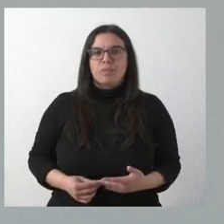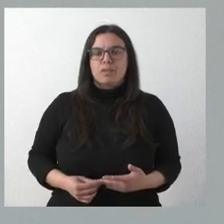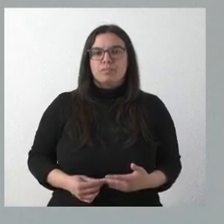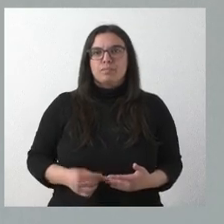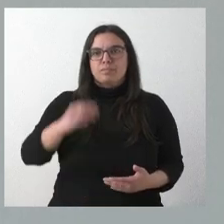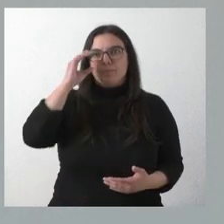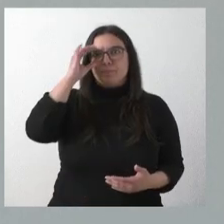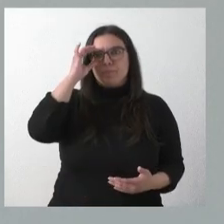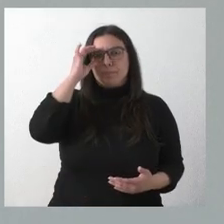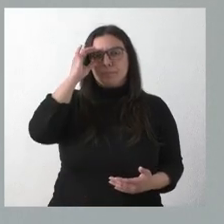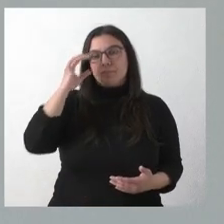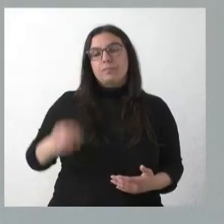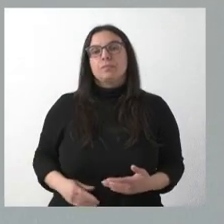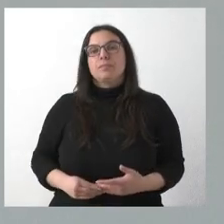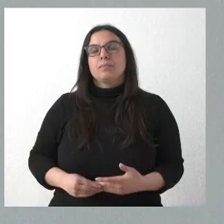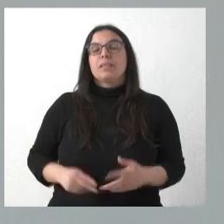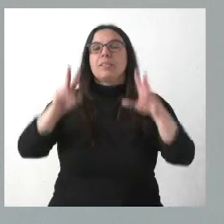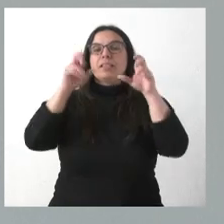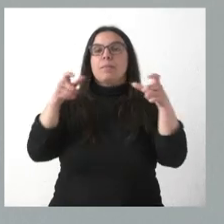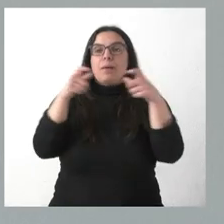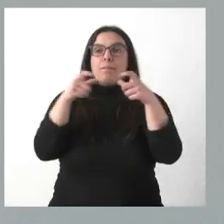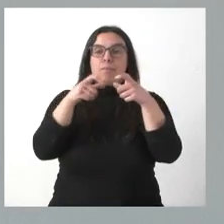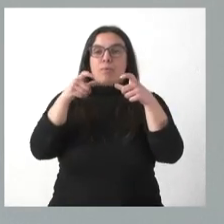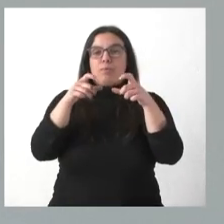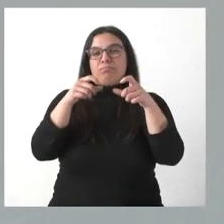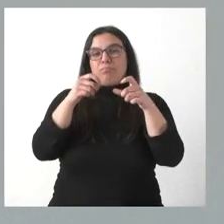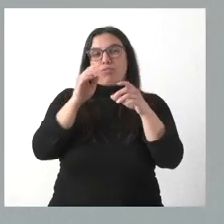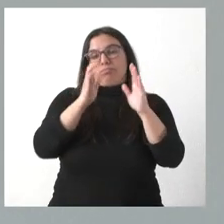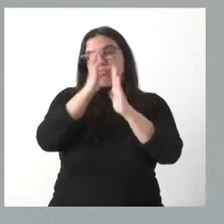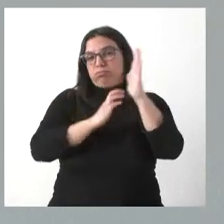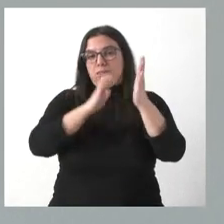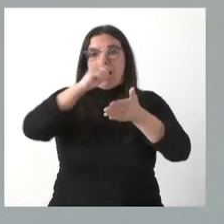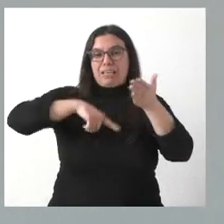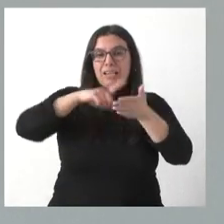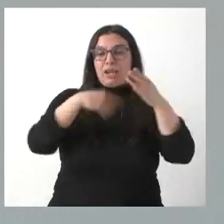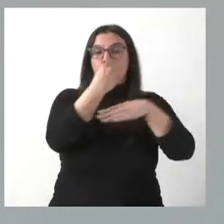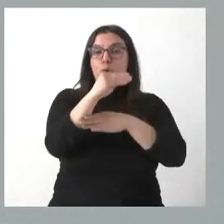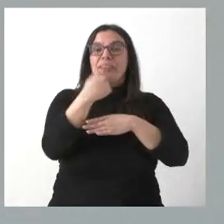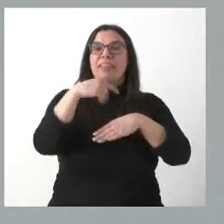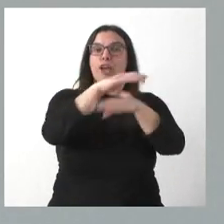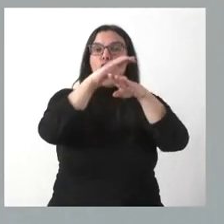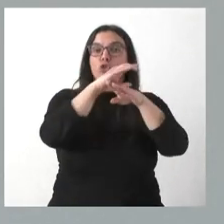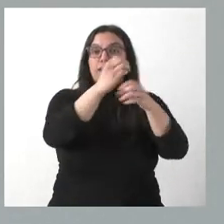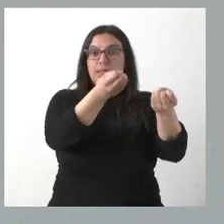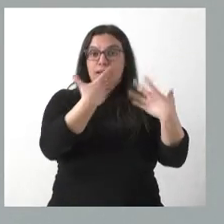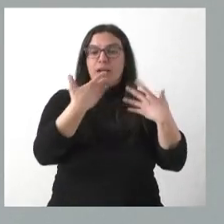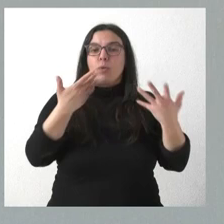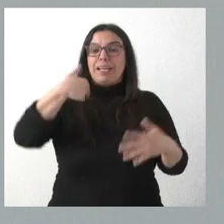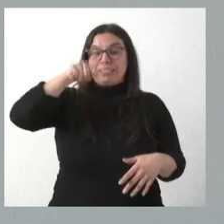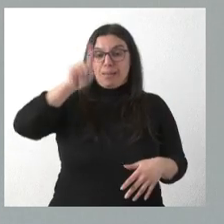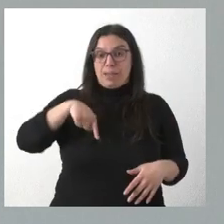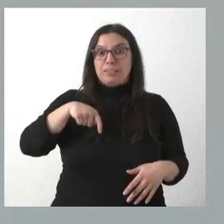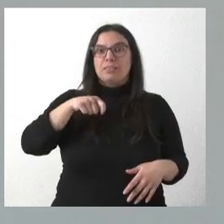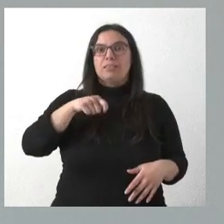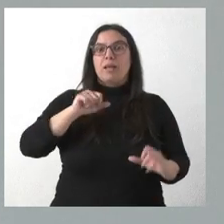El tema del bono alquiler joven, el informe que tenemos de la consejería es que se va a poder pagar este mes que